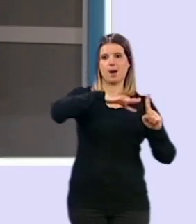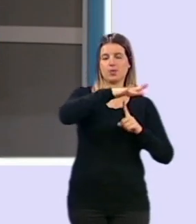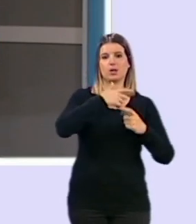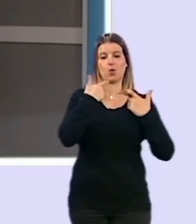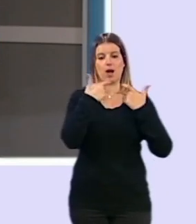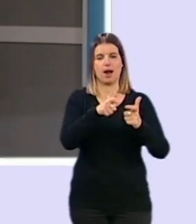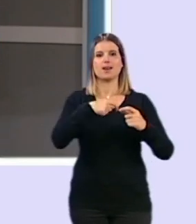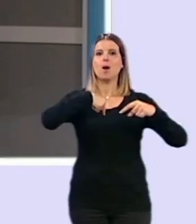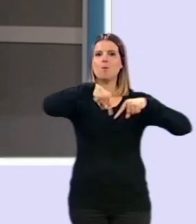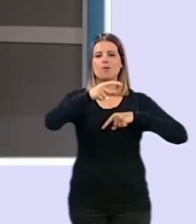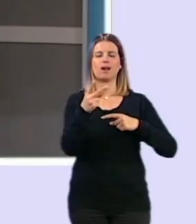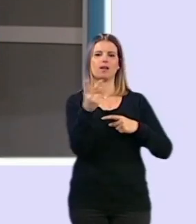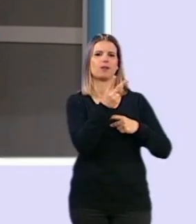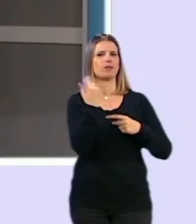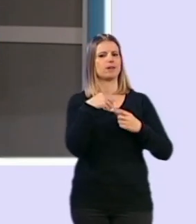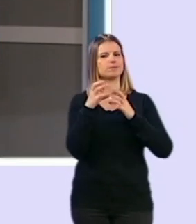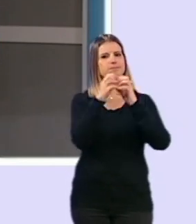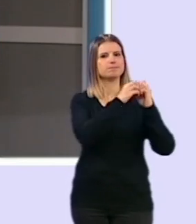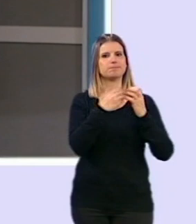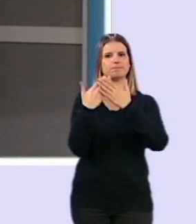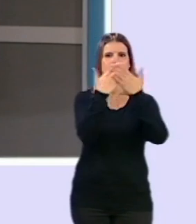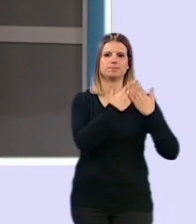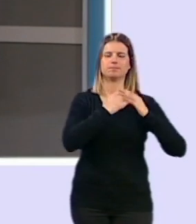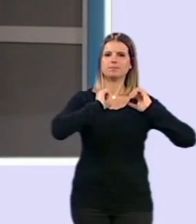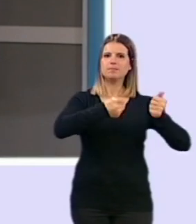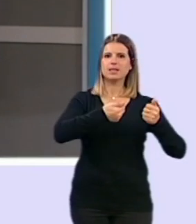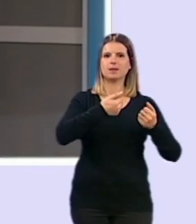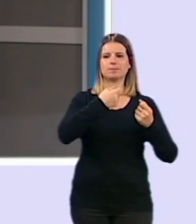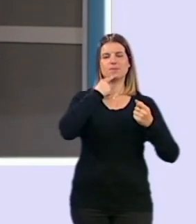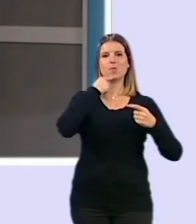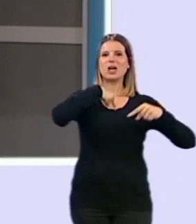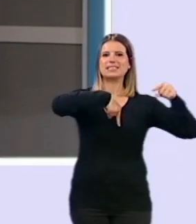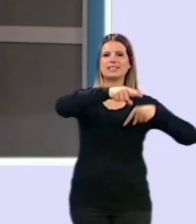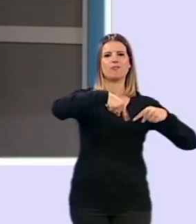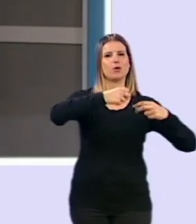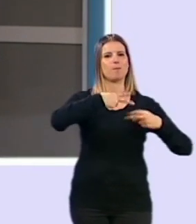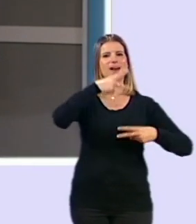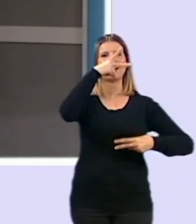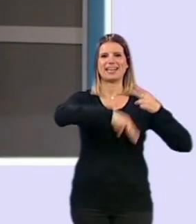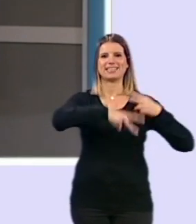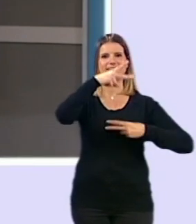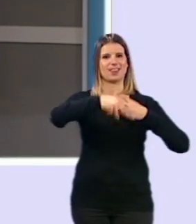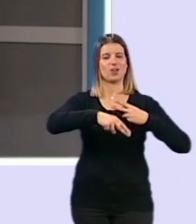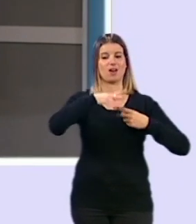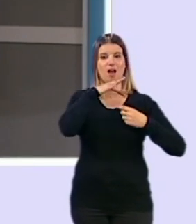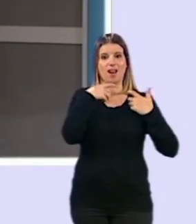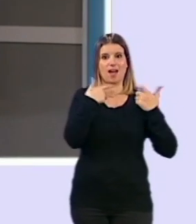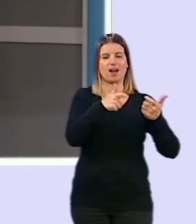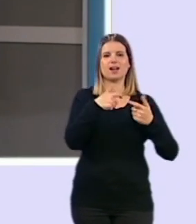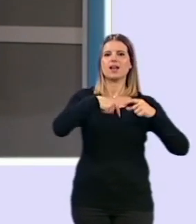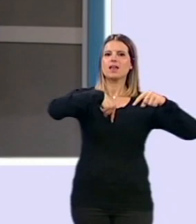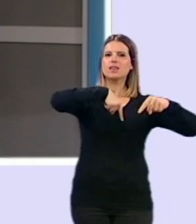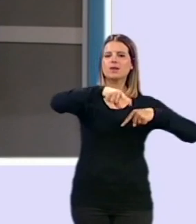estábamos estudiando y poniendo para poner en marcha una serie de restricciones de tráfico que ahora, pues, el área de movilidad lo va estudiar